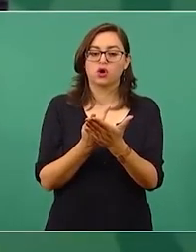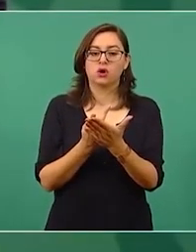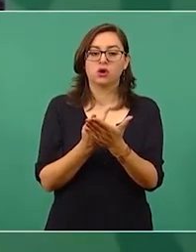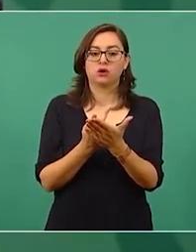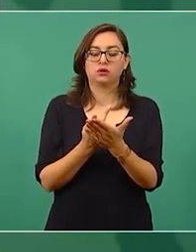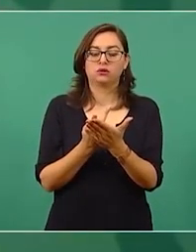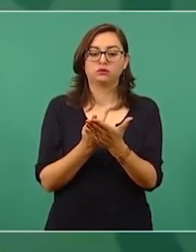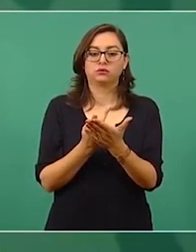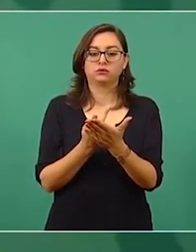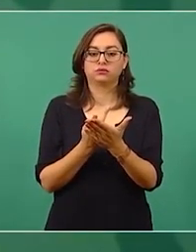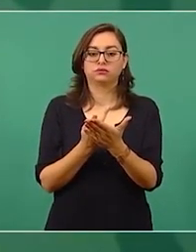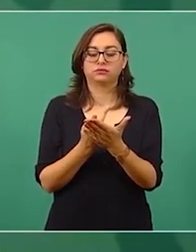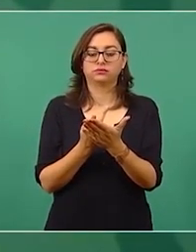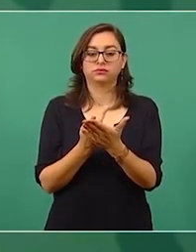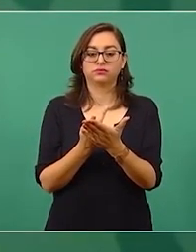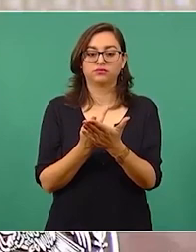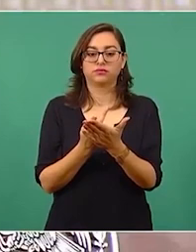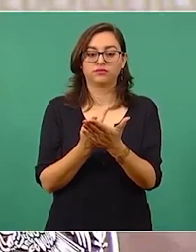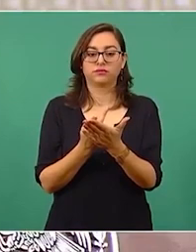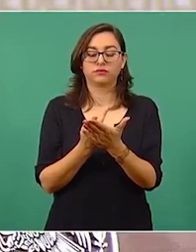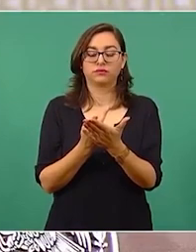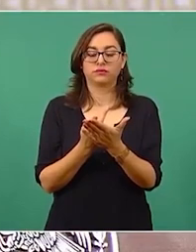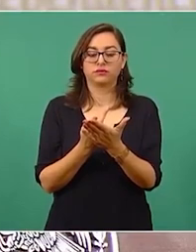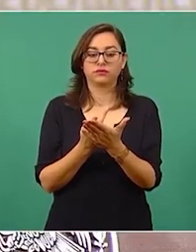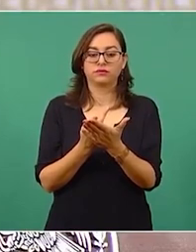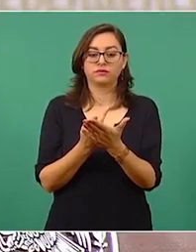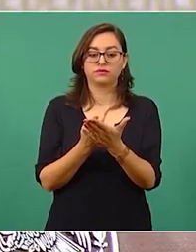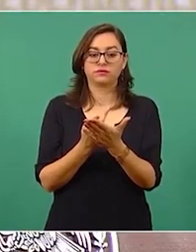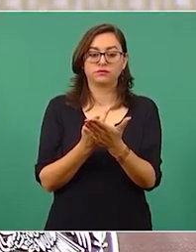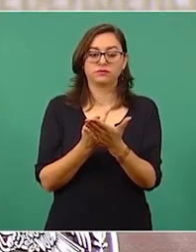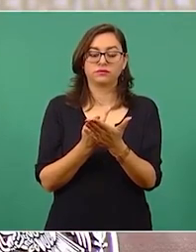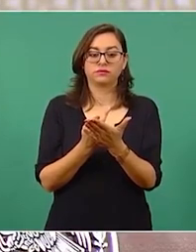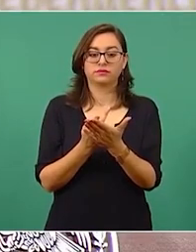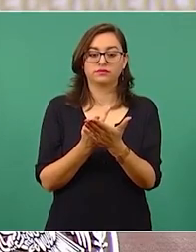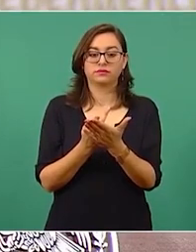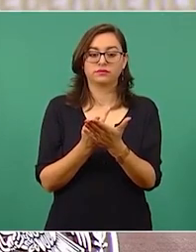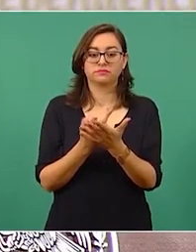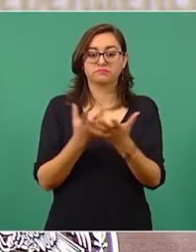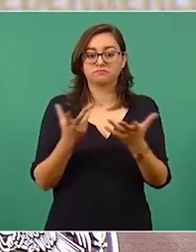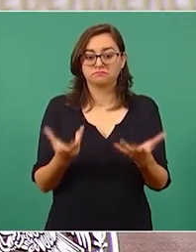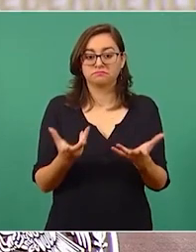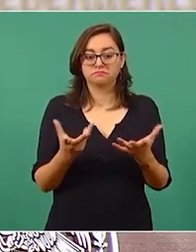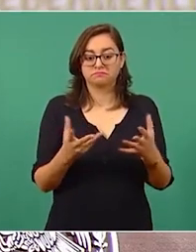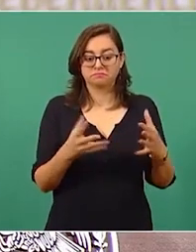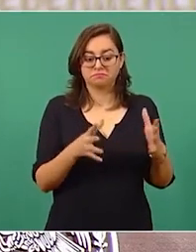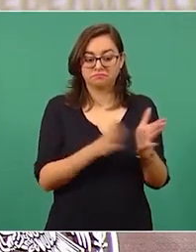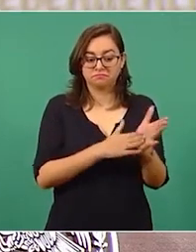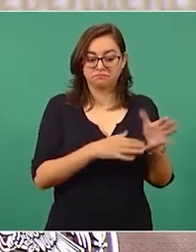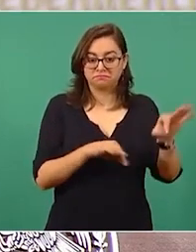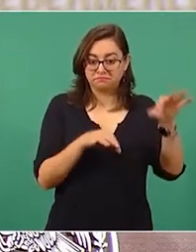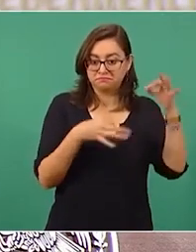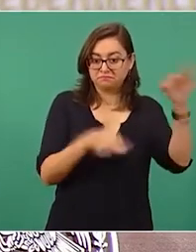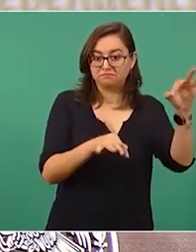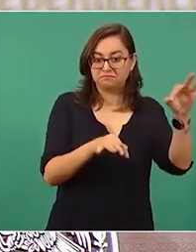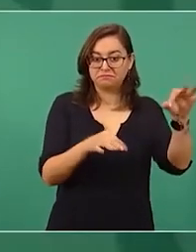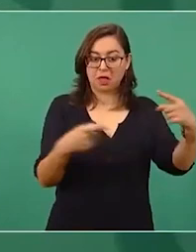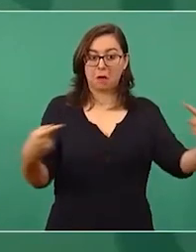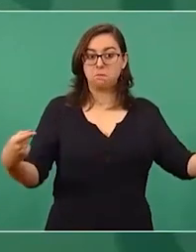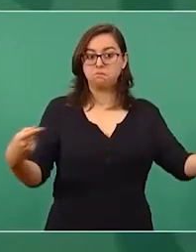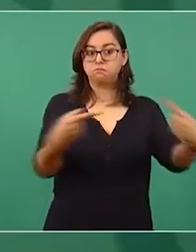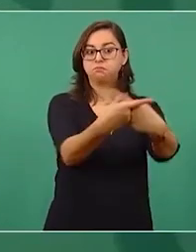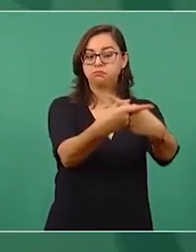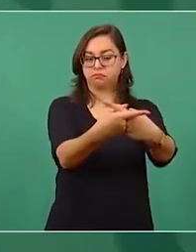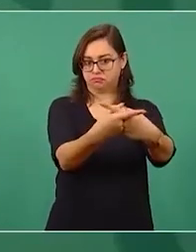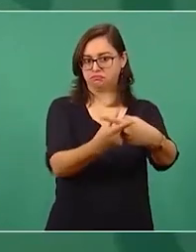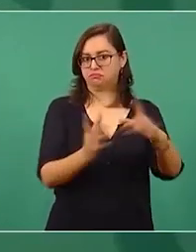nada más en el papel pero en la práctica